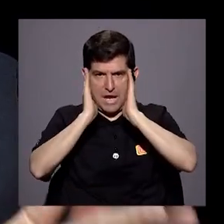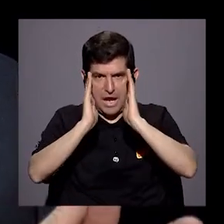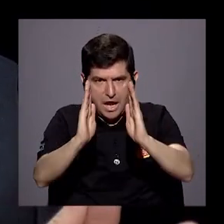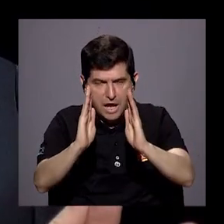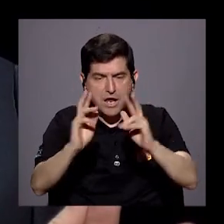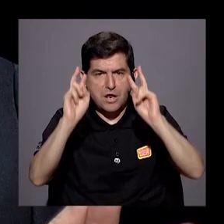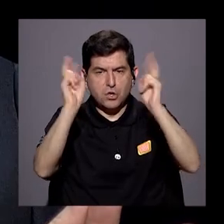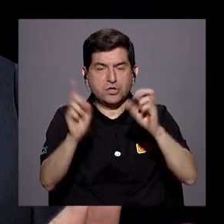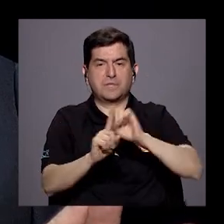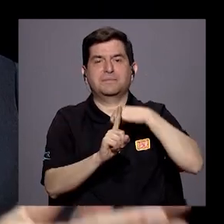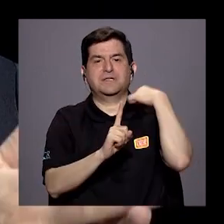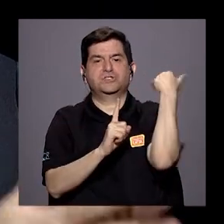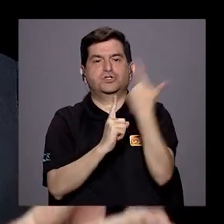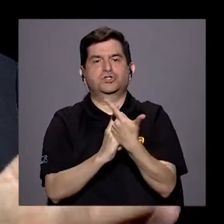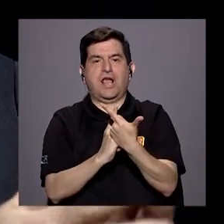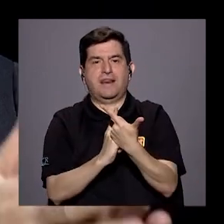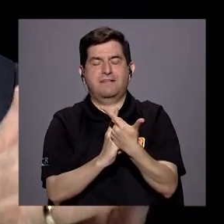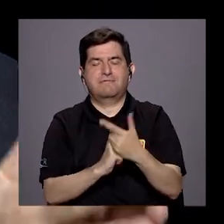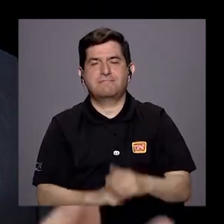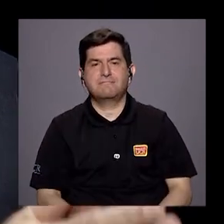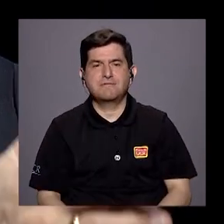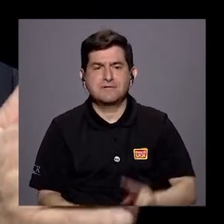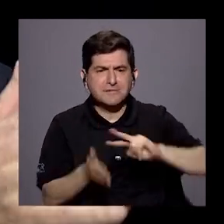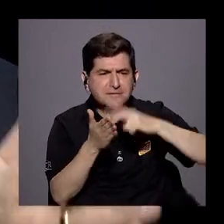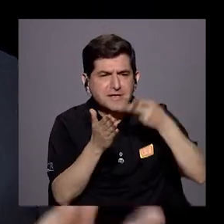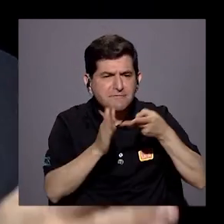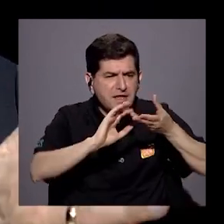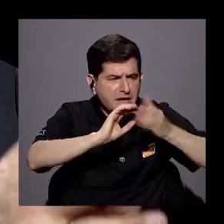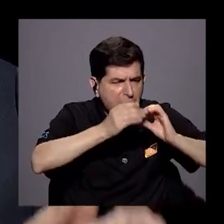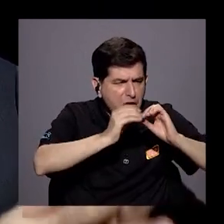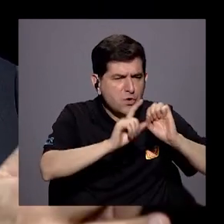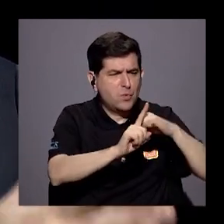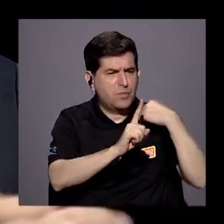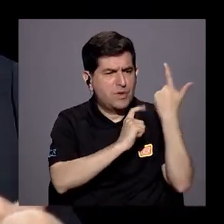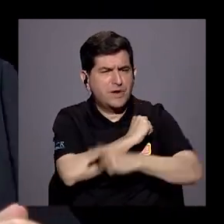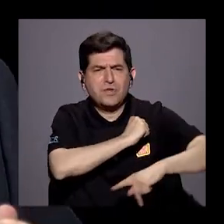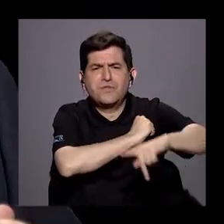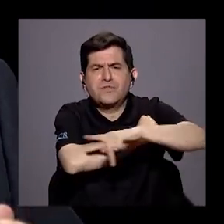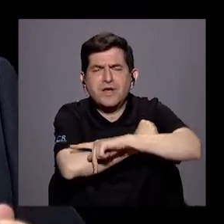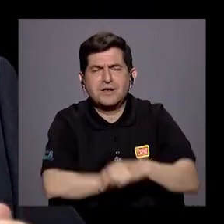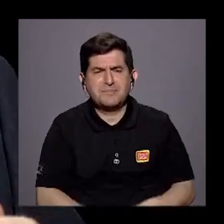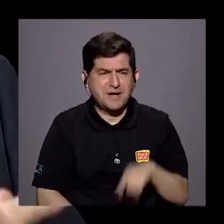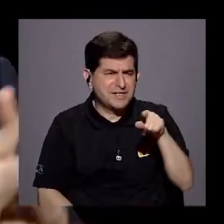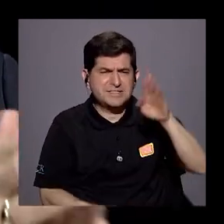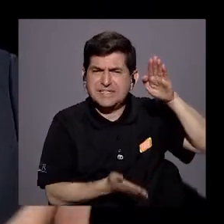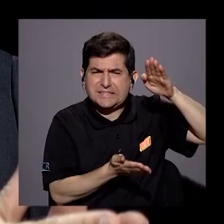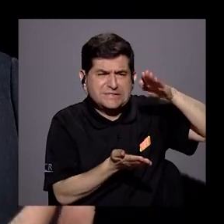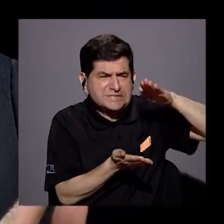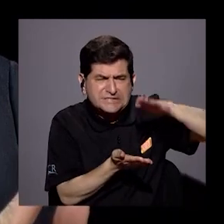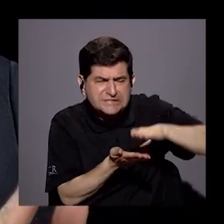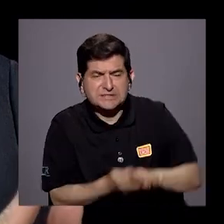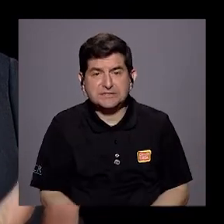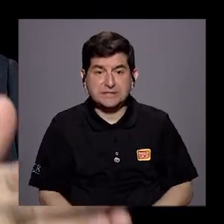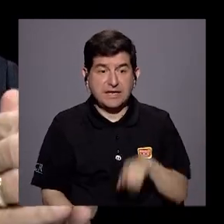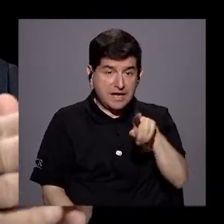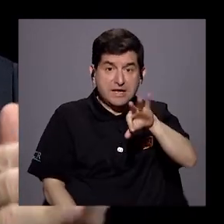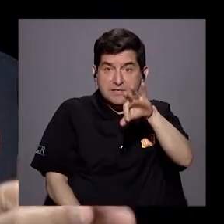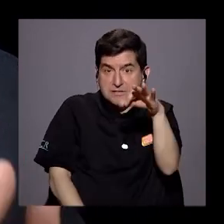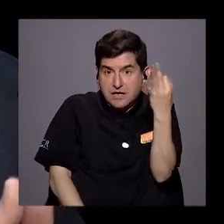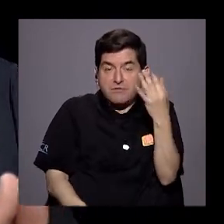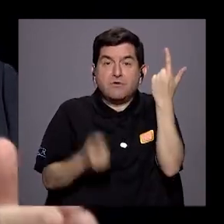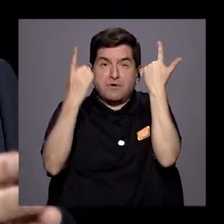al tema social, ¿verdad? Al tema de los índices sociales del país que se han deteriorado. Porque esa sería una manera